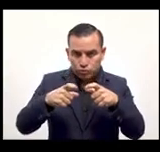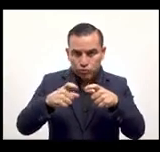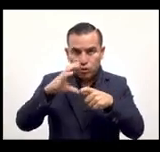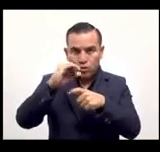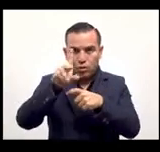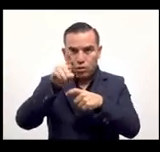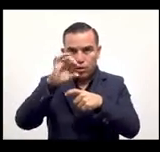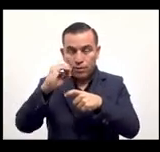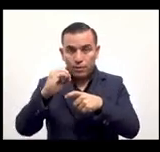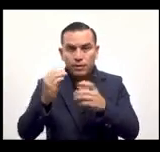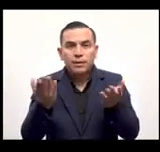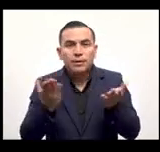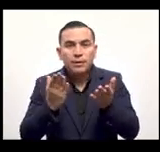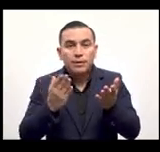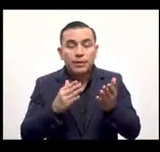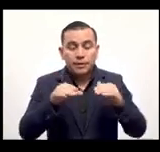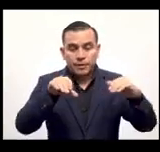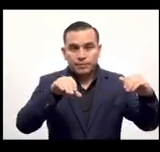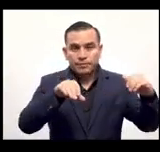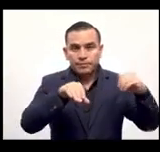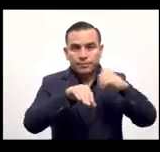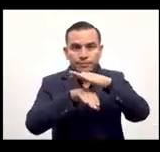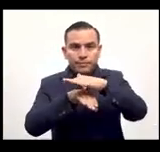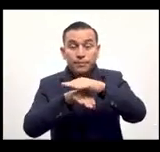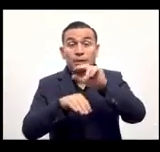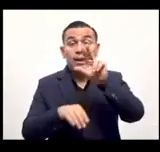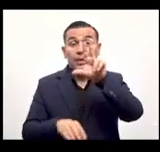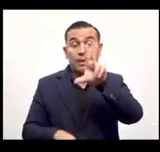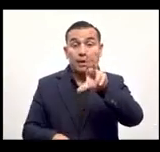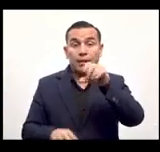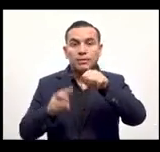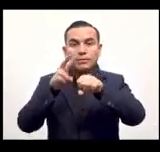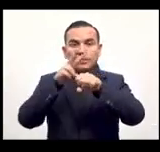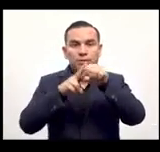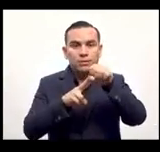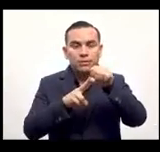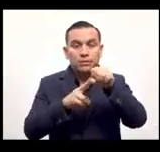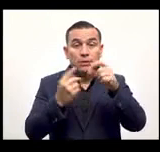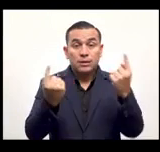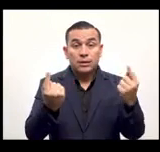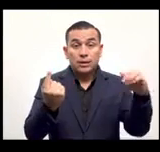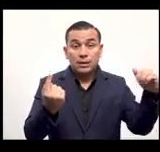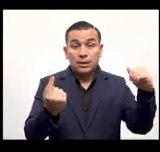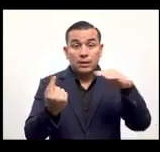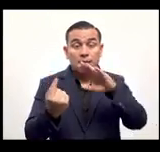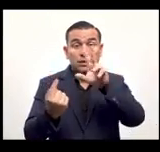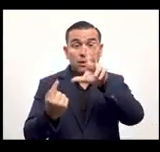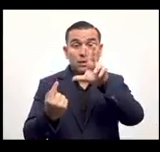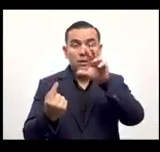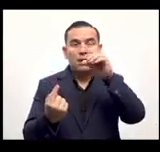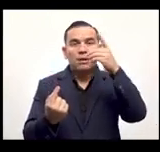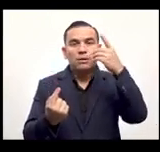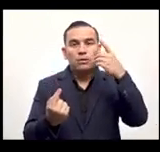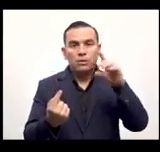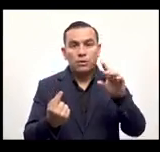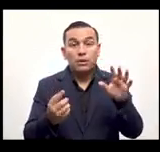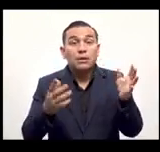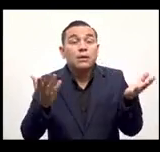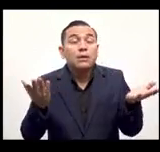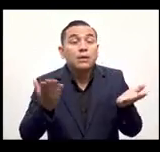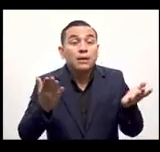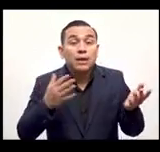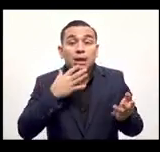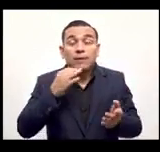QR y le va a transferir 3 dólares a Roberto Fajardo pero